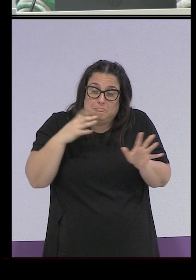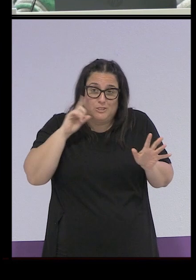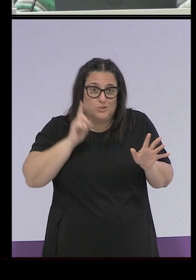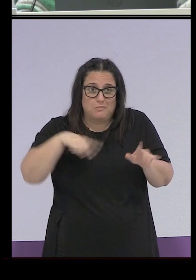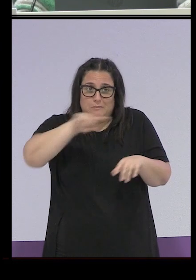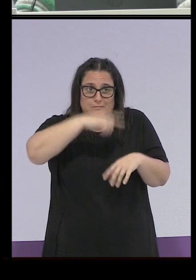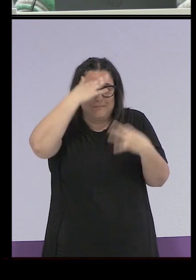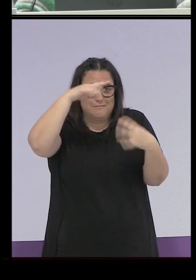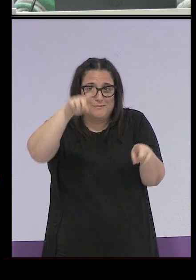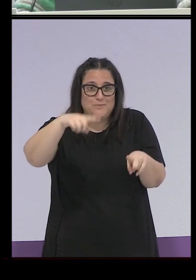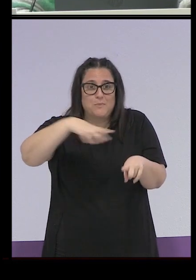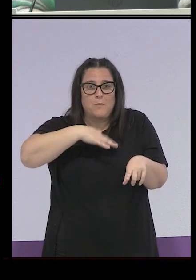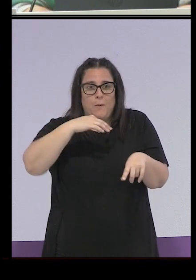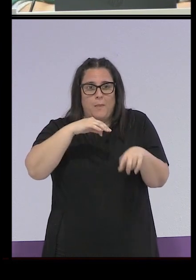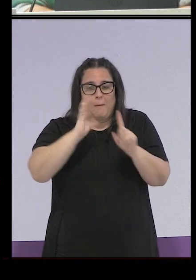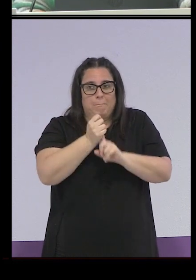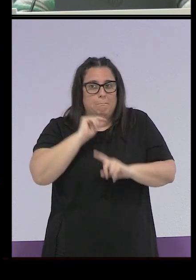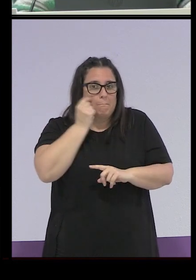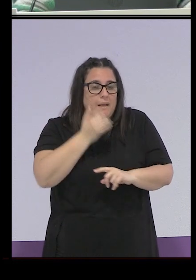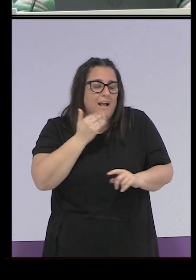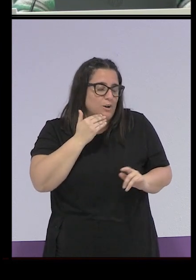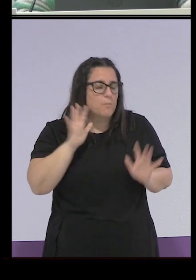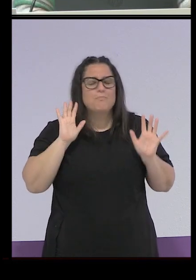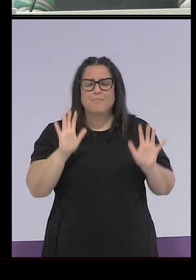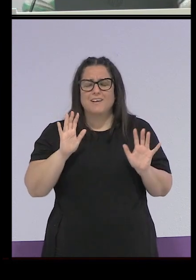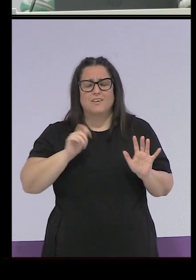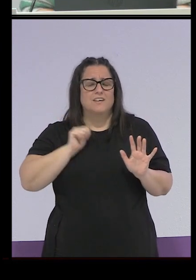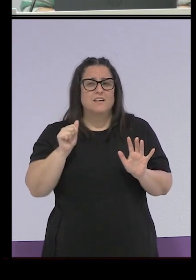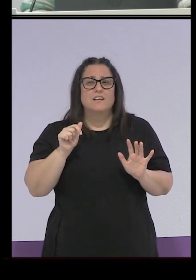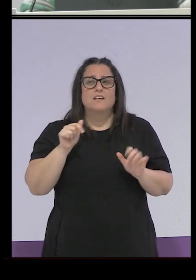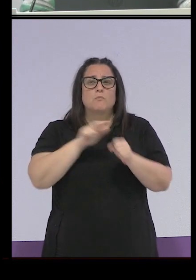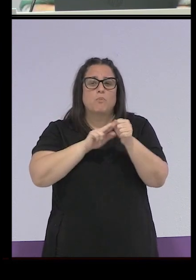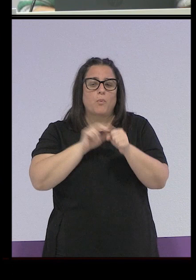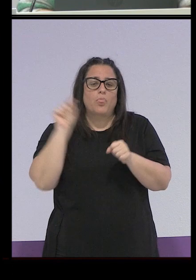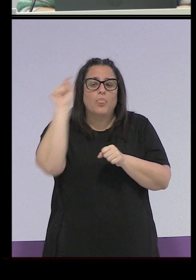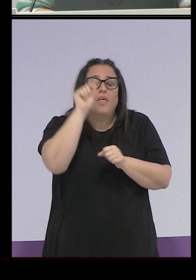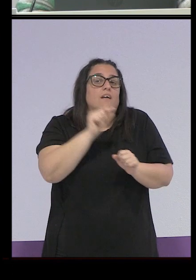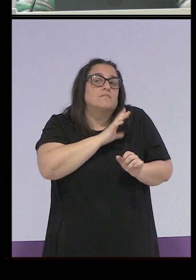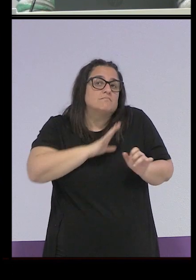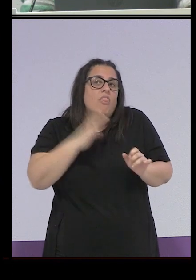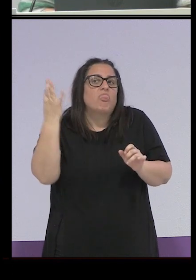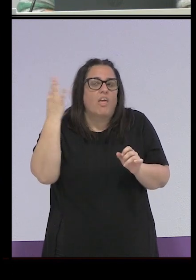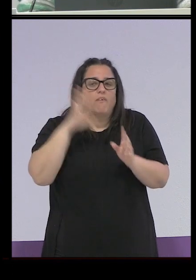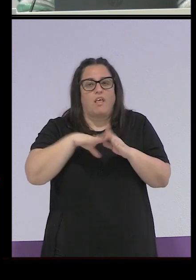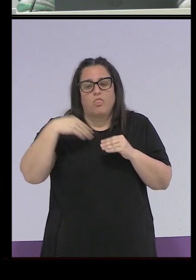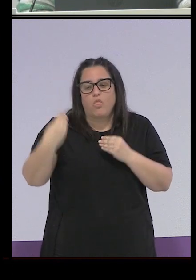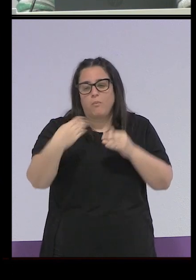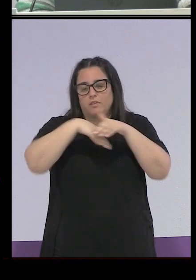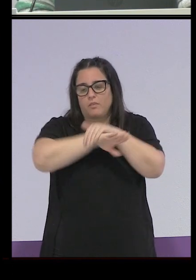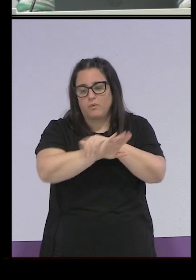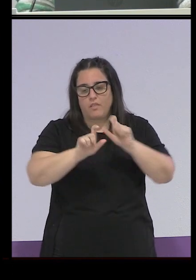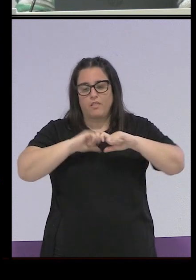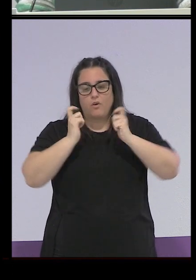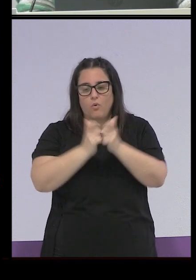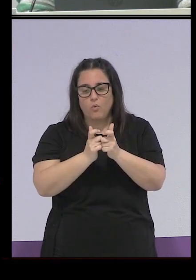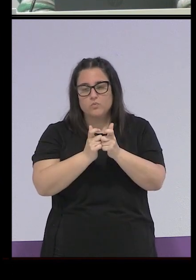hagáis vuestras propias conjeturas, pero en principio en cada provincia debería estar la documentación de cada Junta